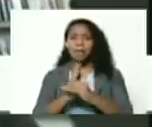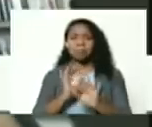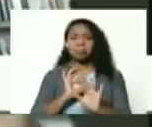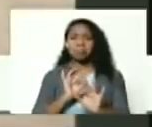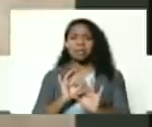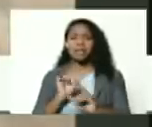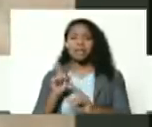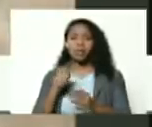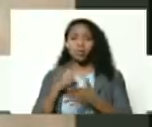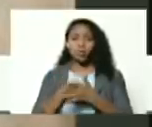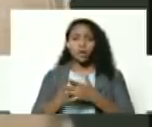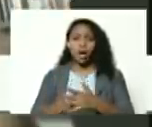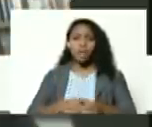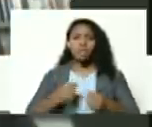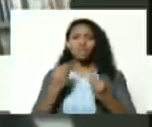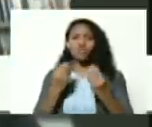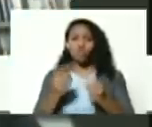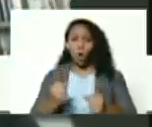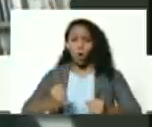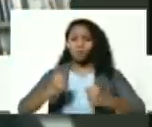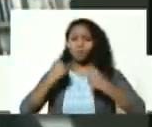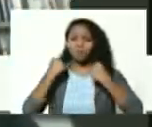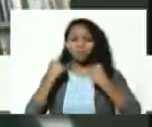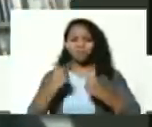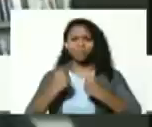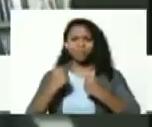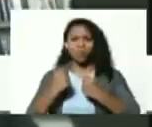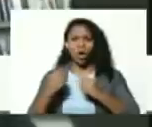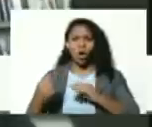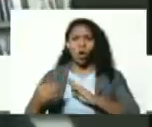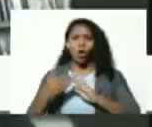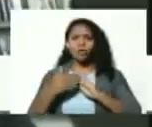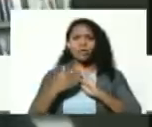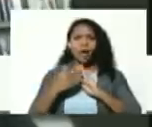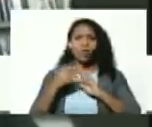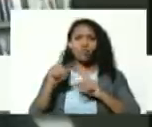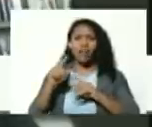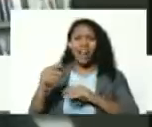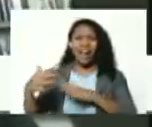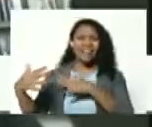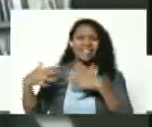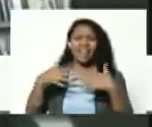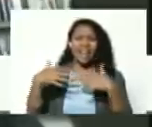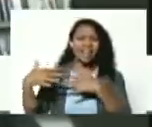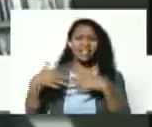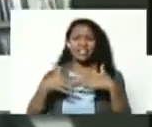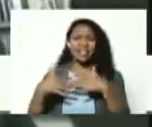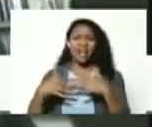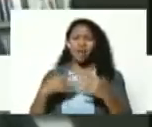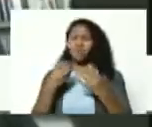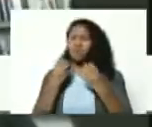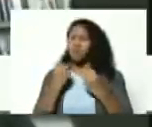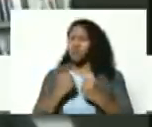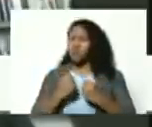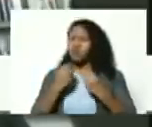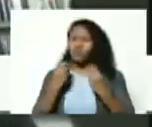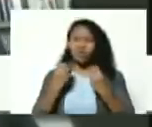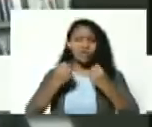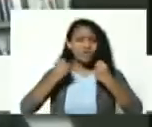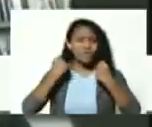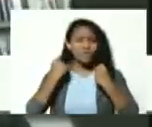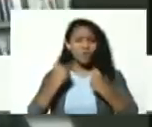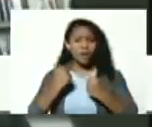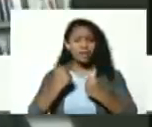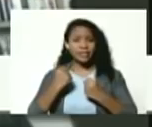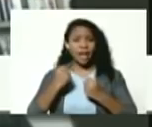coraje contra una guerra híbrida muy muy fuerte dirigida por